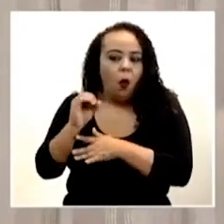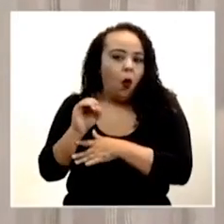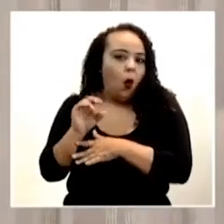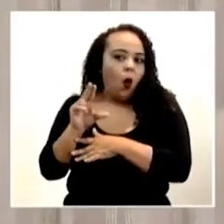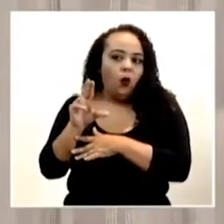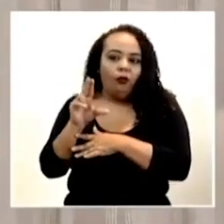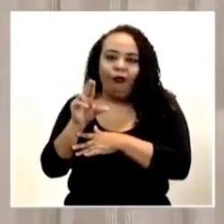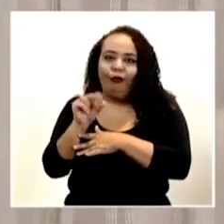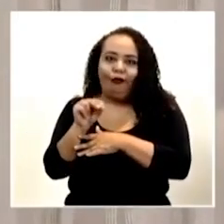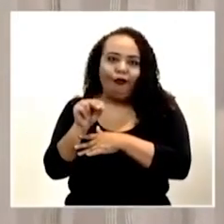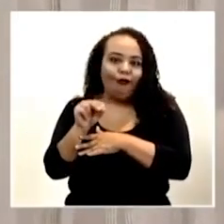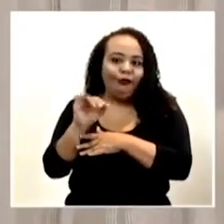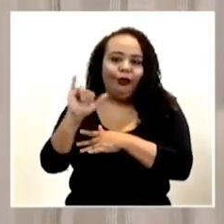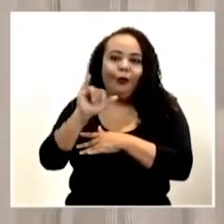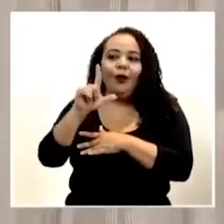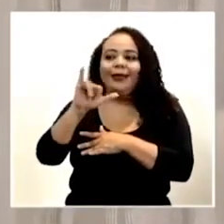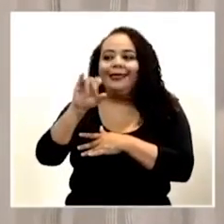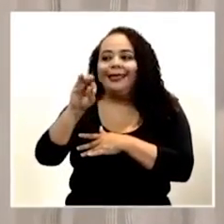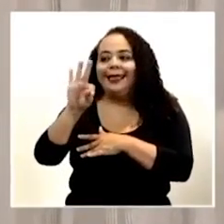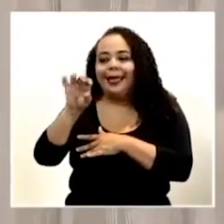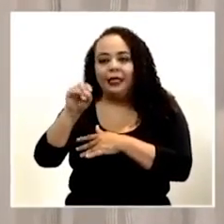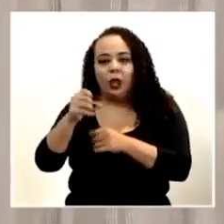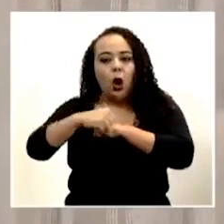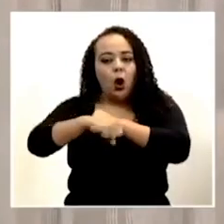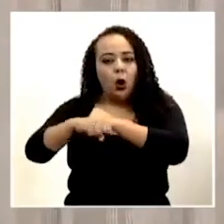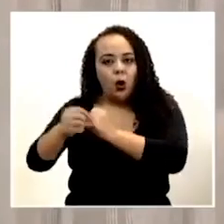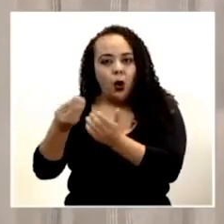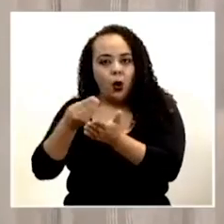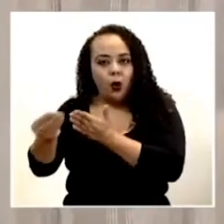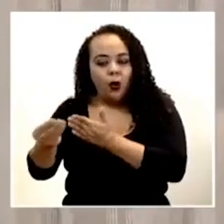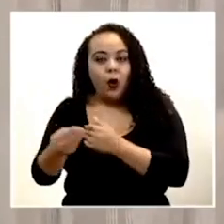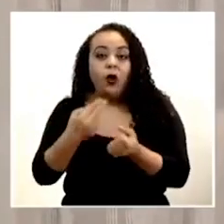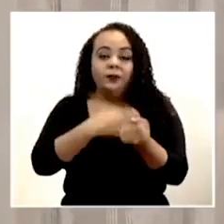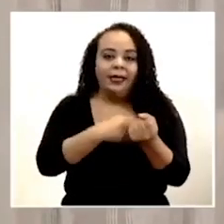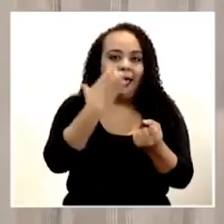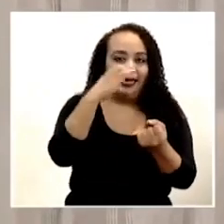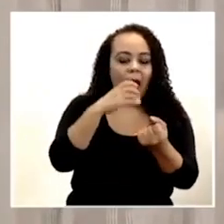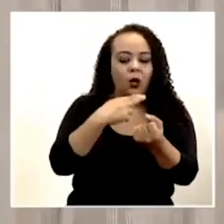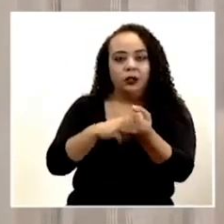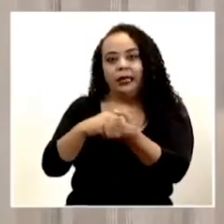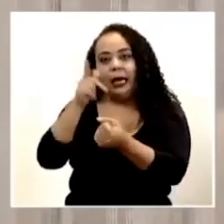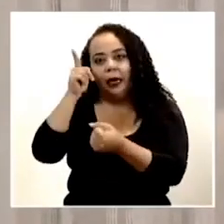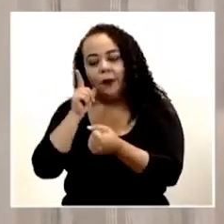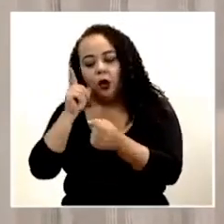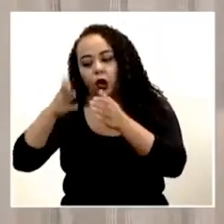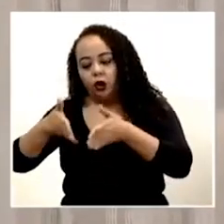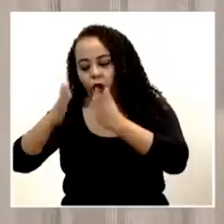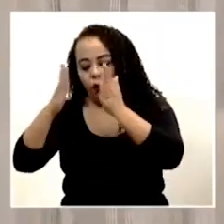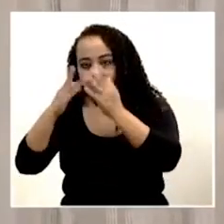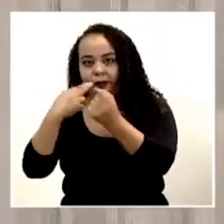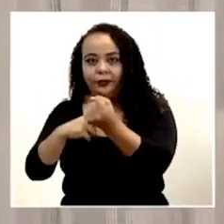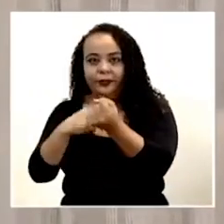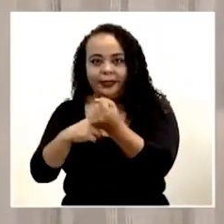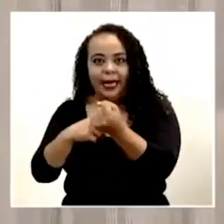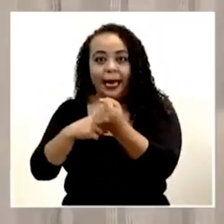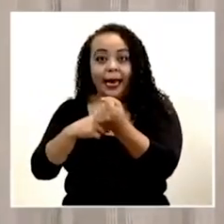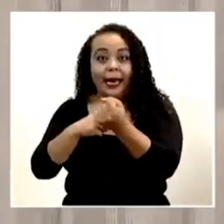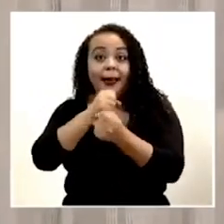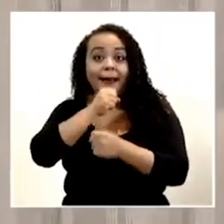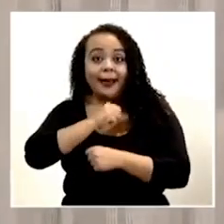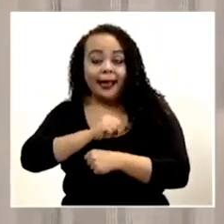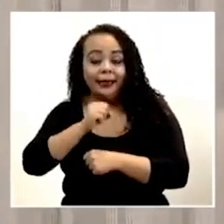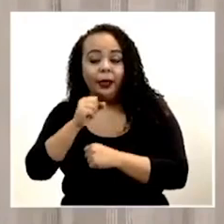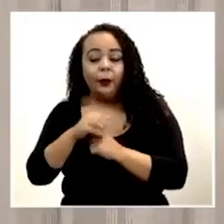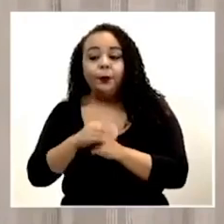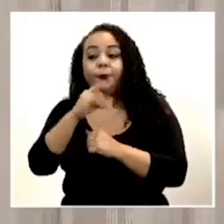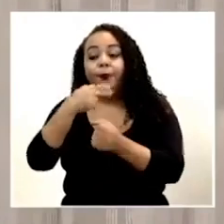salido a licitación, como por ejemplo el hospital de Cartago, el hospital de Limón, la torre del hospital geriátrico, la torre